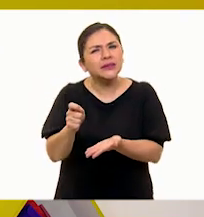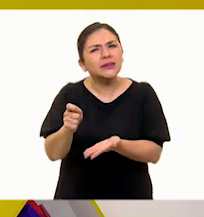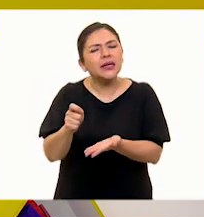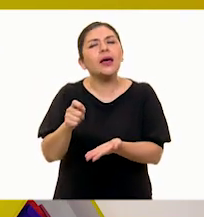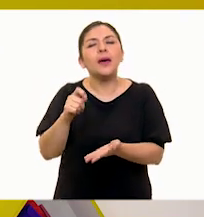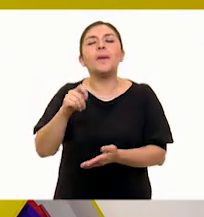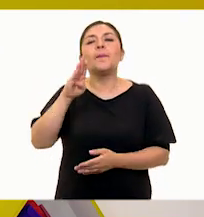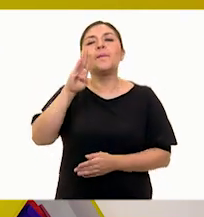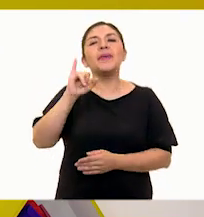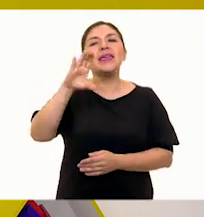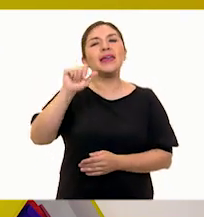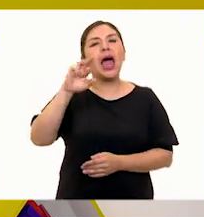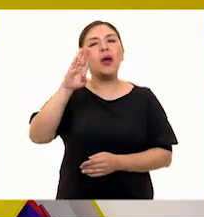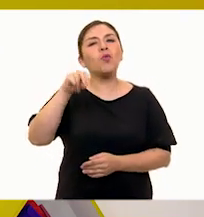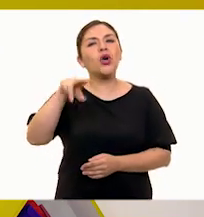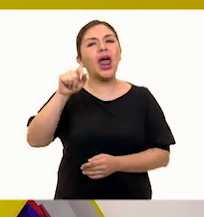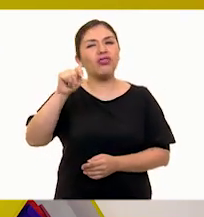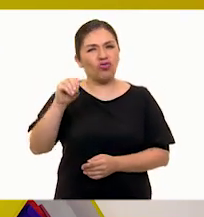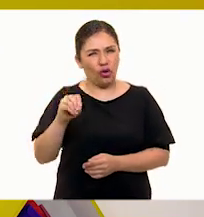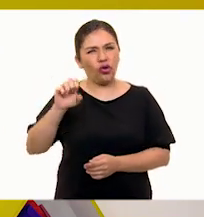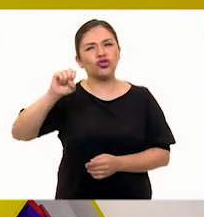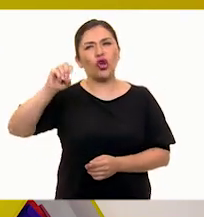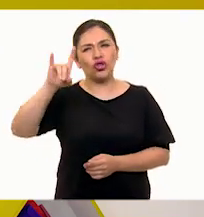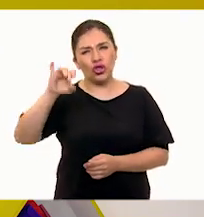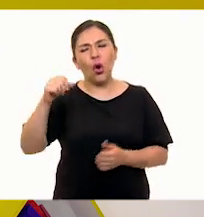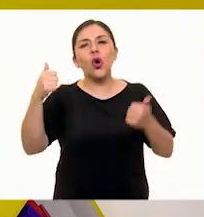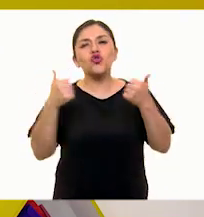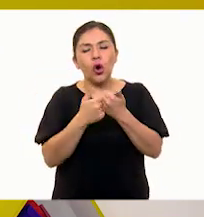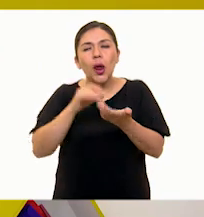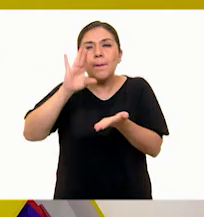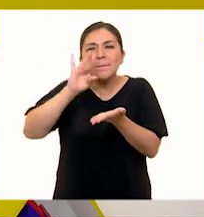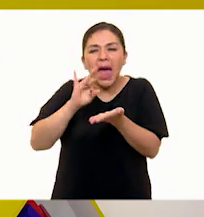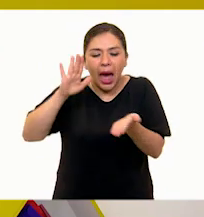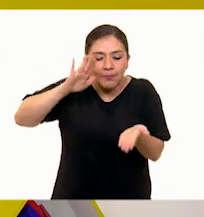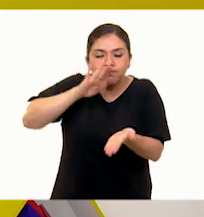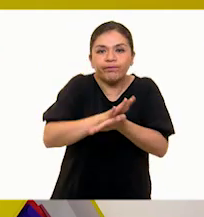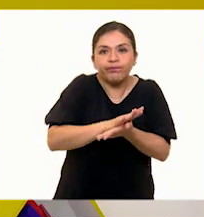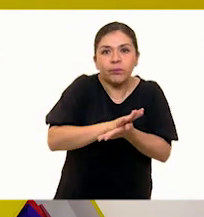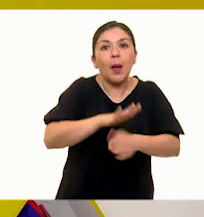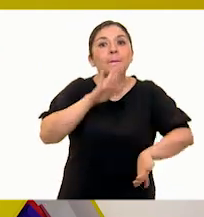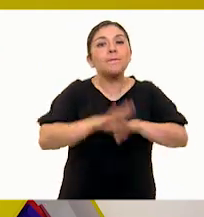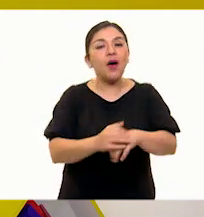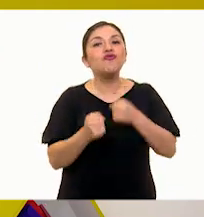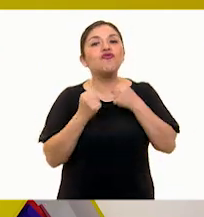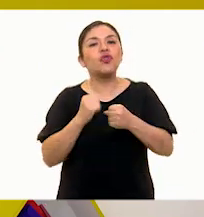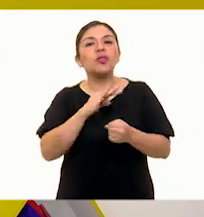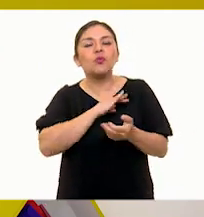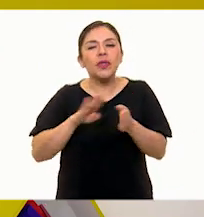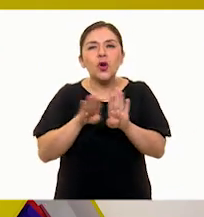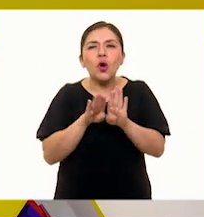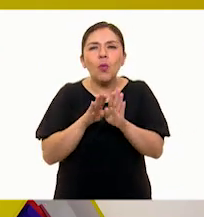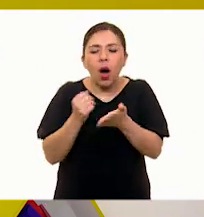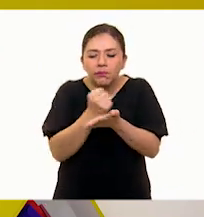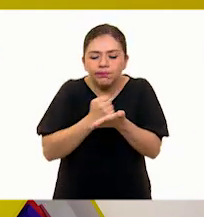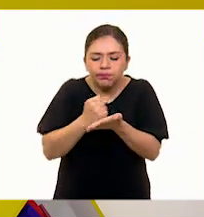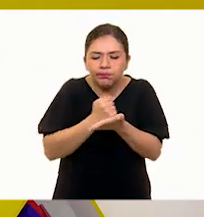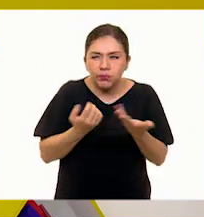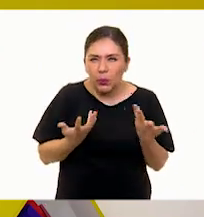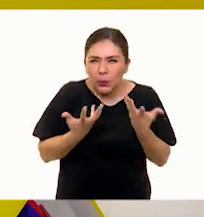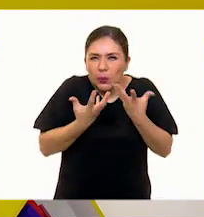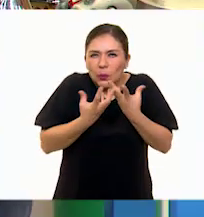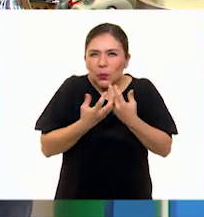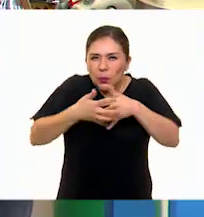bicarbonato de sodio y lo uso con un pegamento de contacto para poder hacer una mezcla